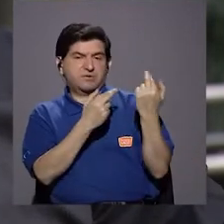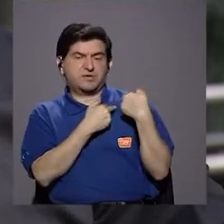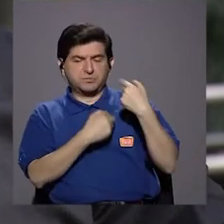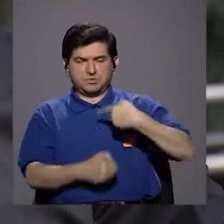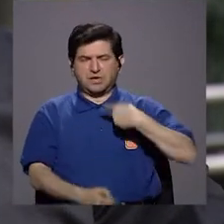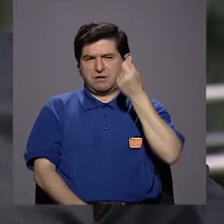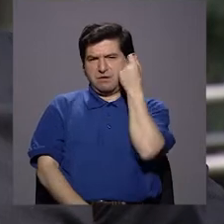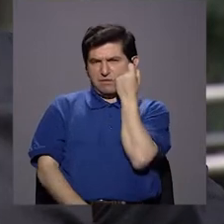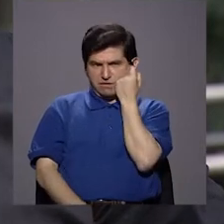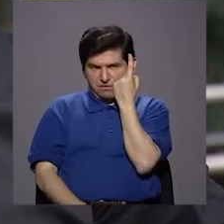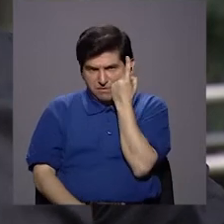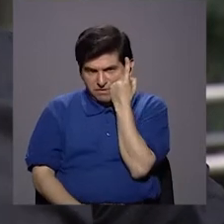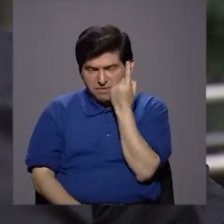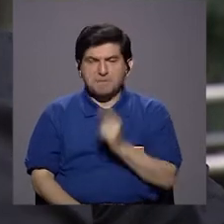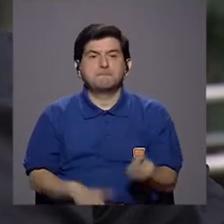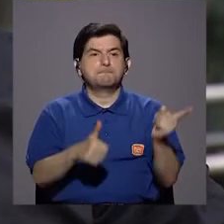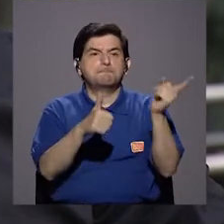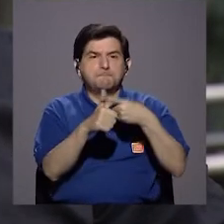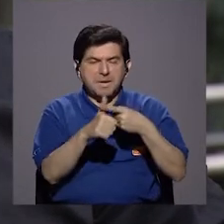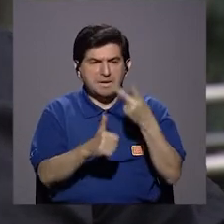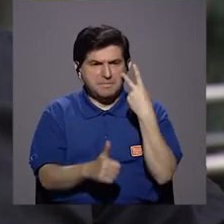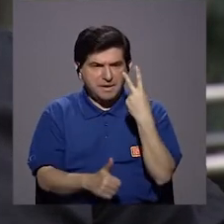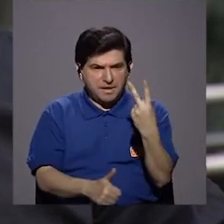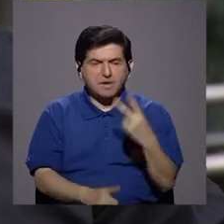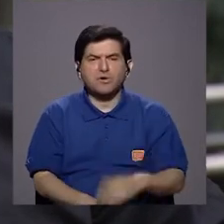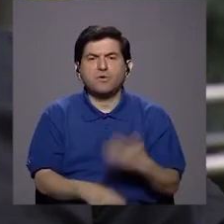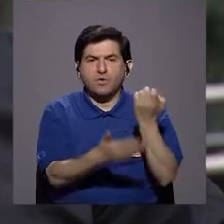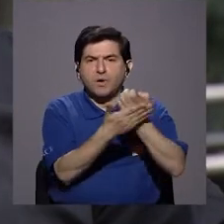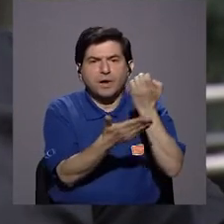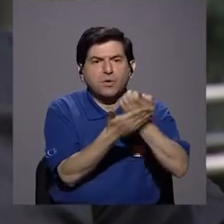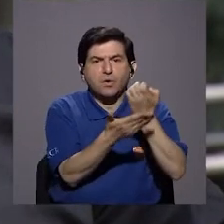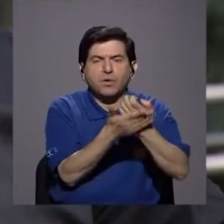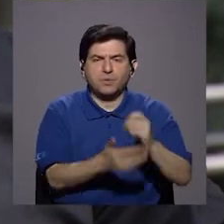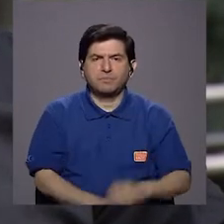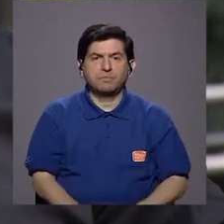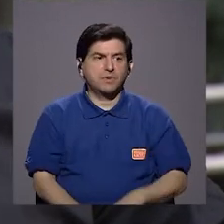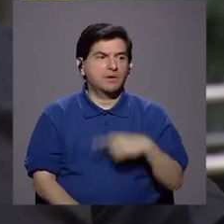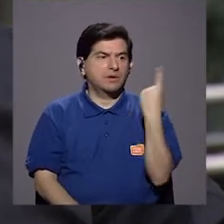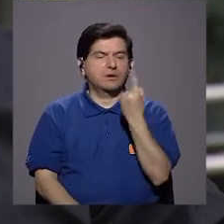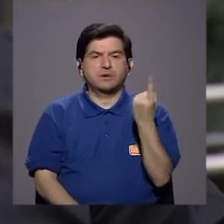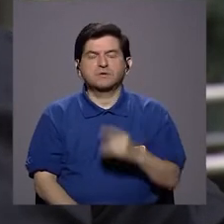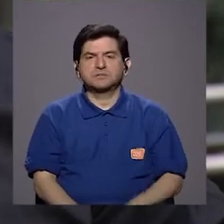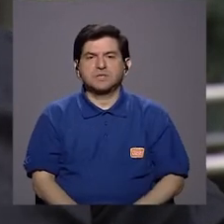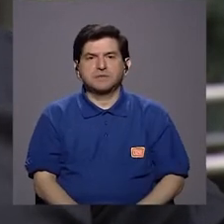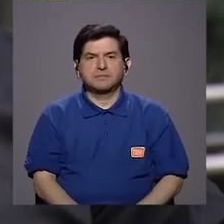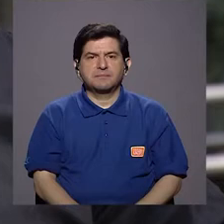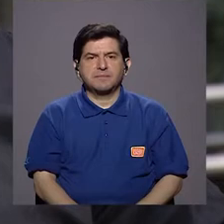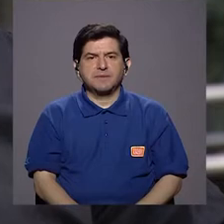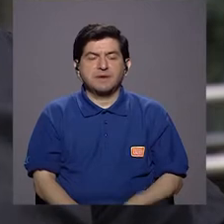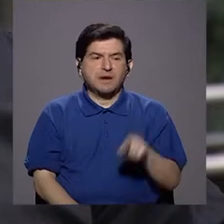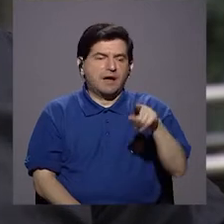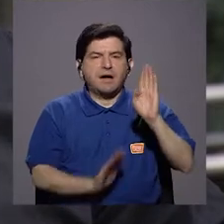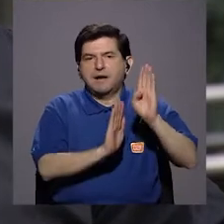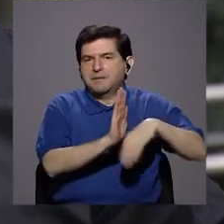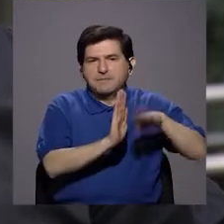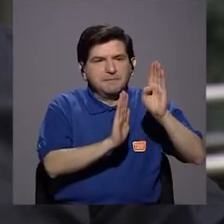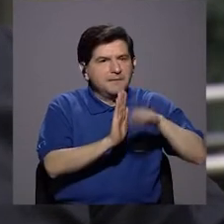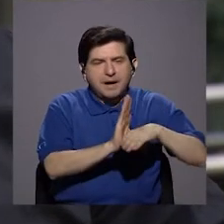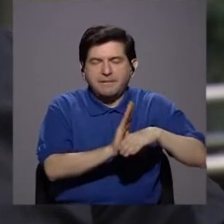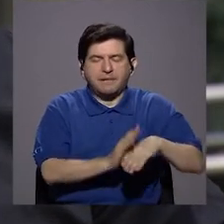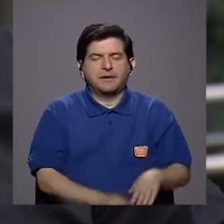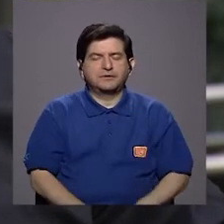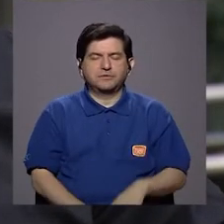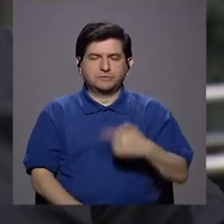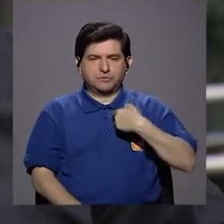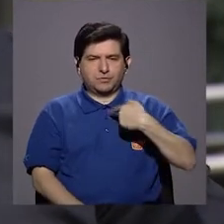responsabilidad de uno entender de que, primero, si lo veo desde el punto de vista económico, siempre va a ser muchísimo más barato,